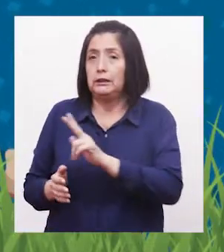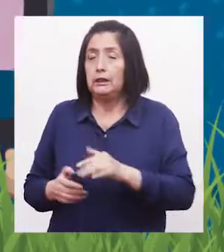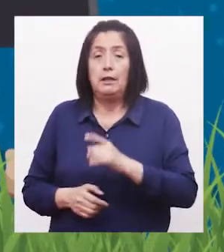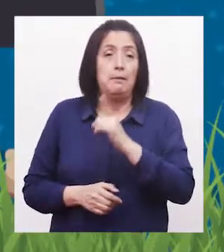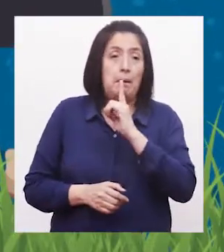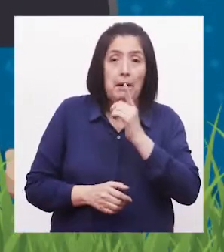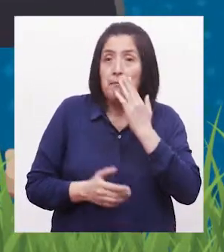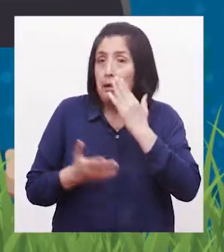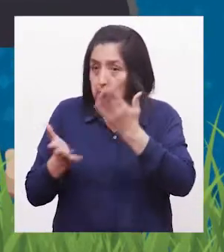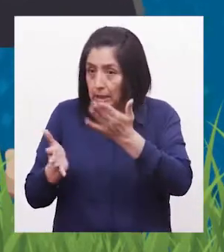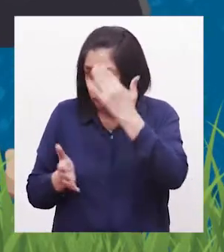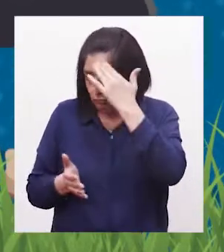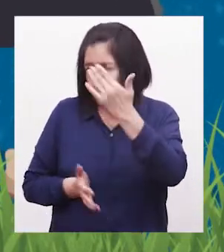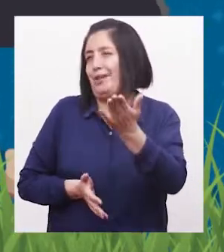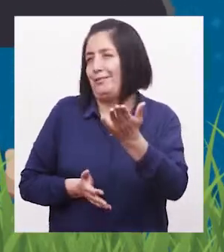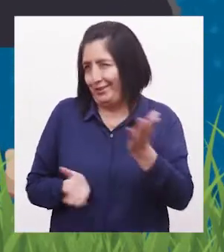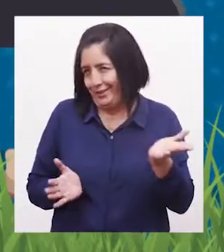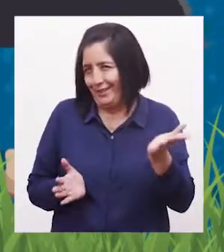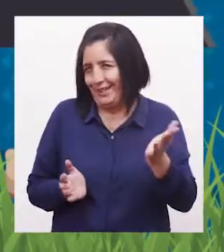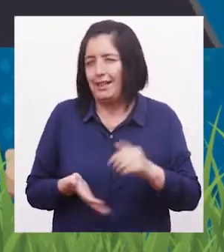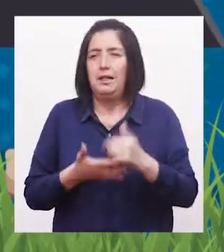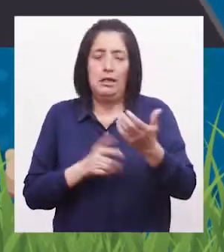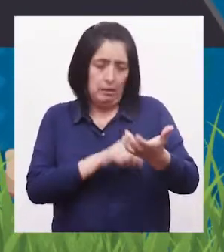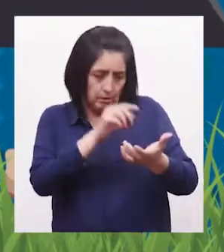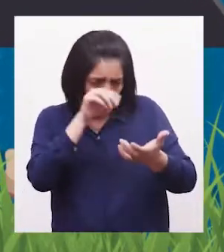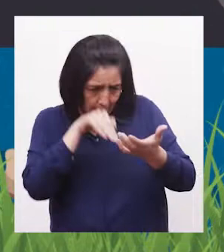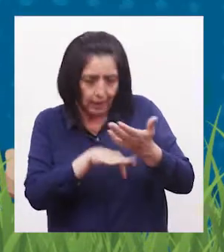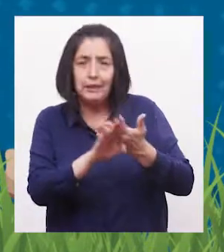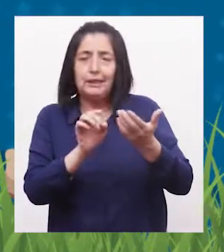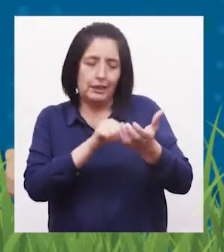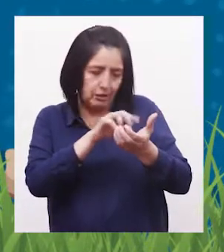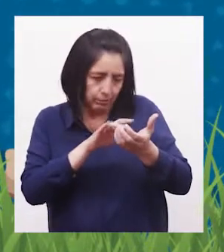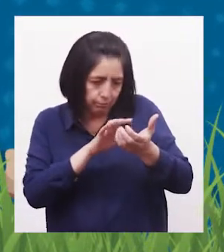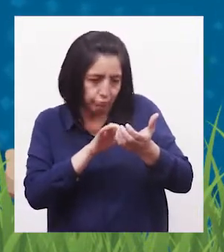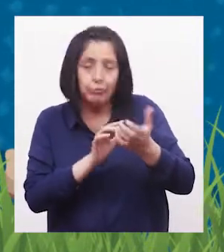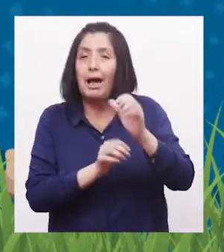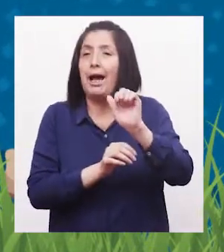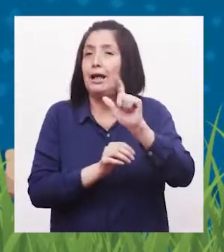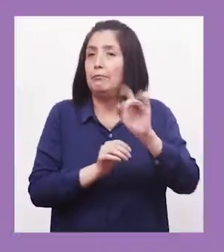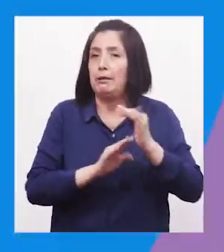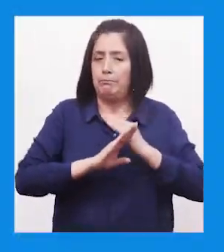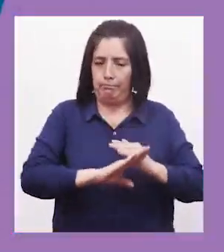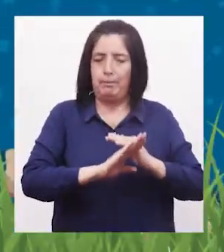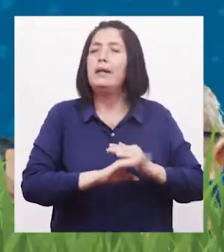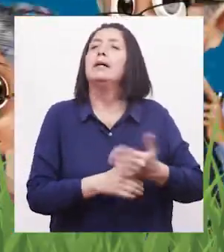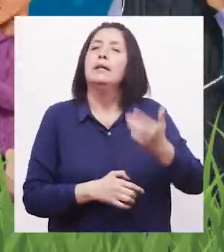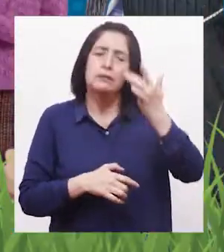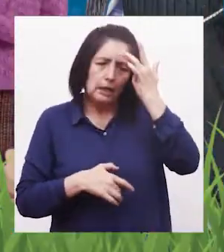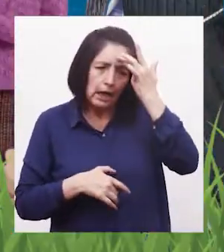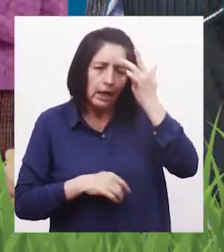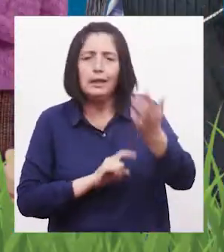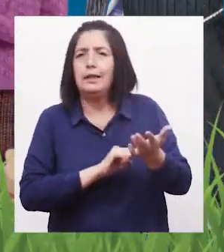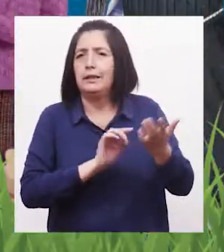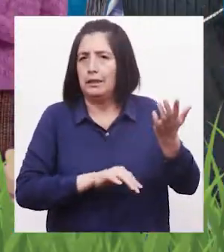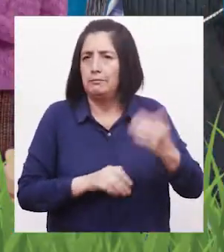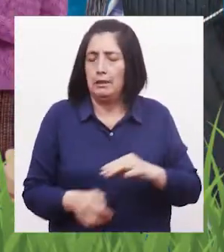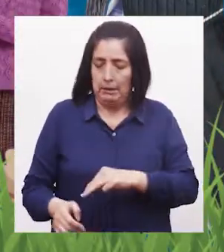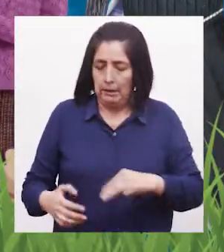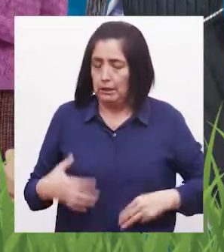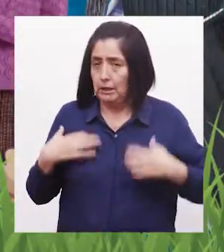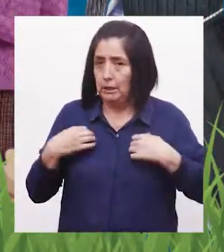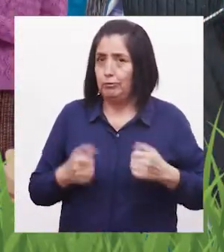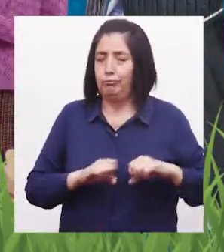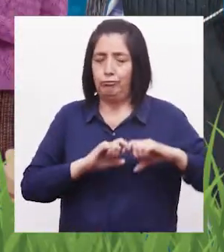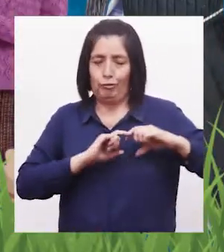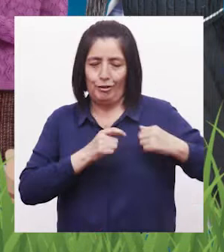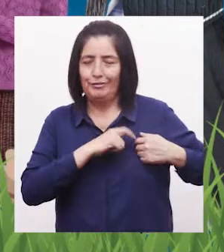de familia Ya lo saben No dejen de ingresar a ALMA para luchar contra la anemia Porque en el MINSA Trabajamos